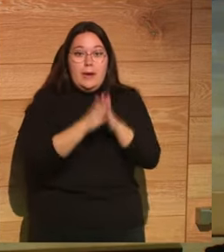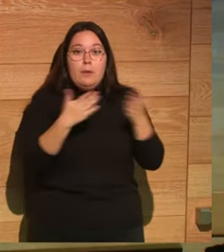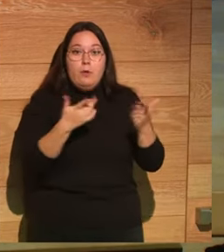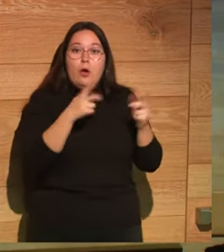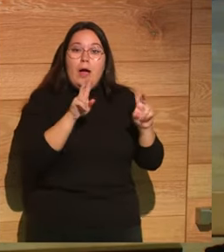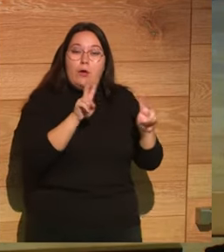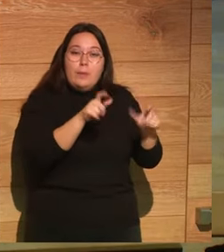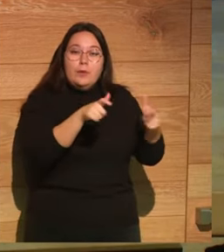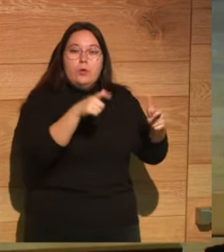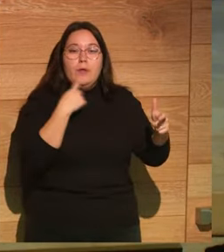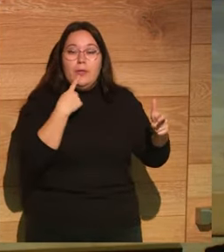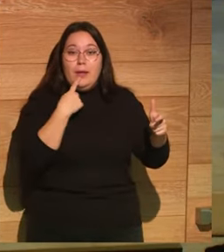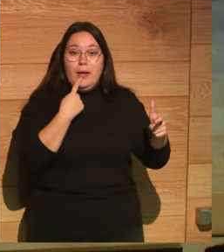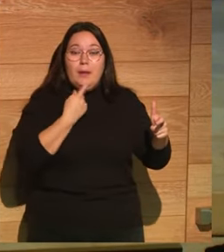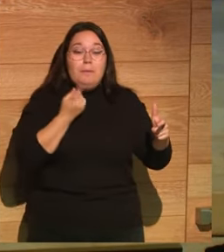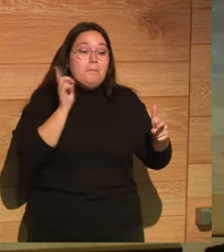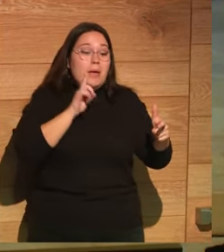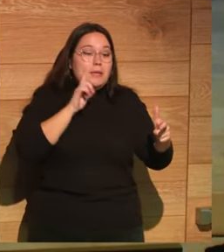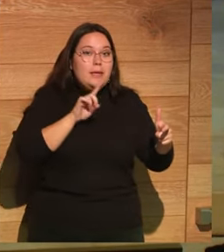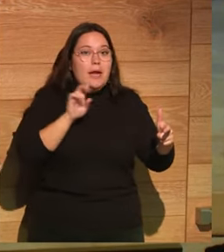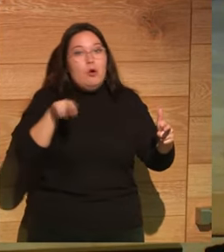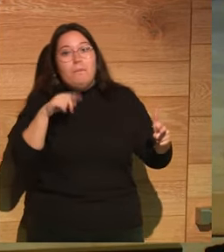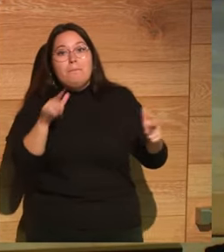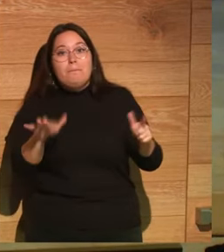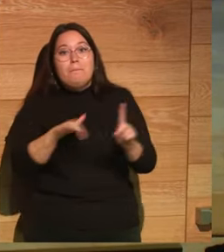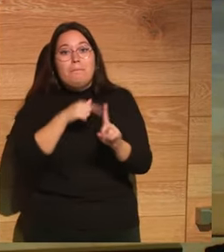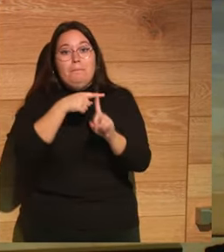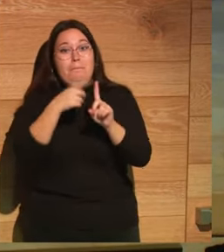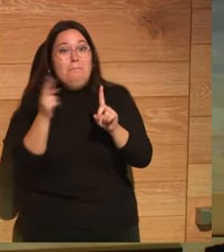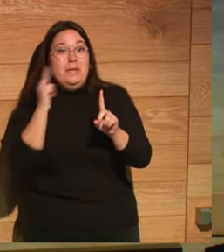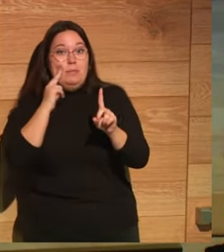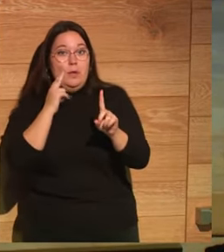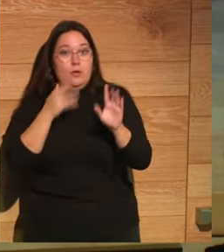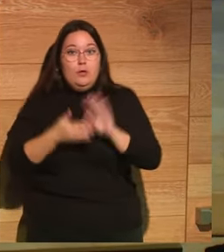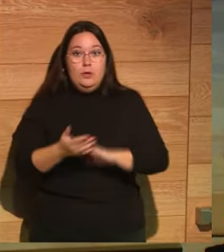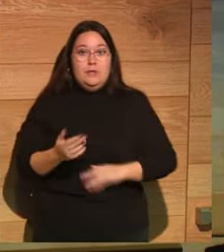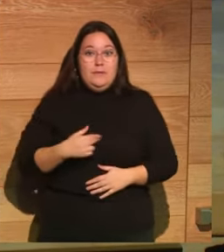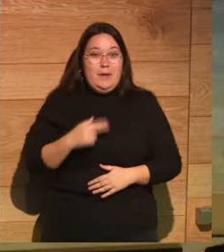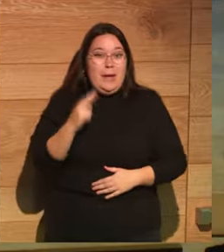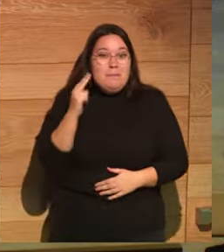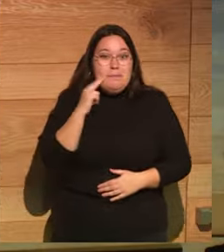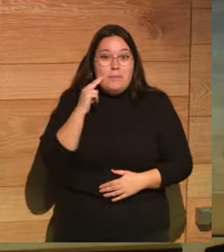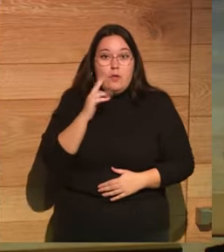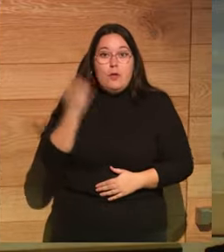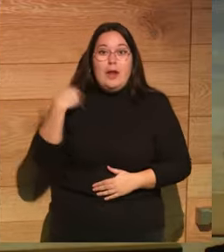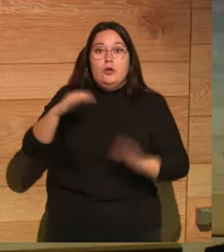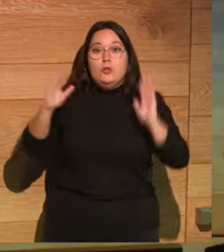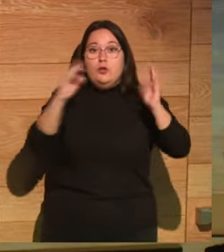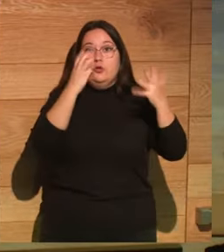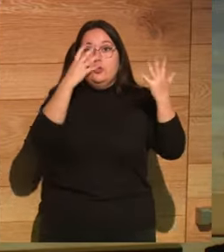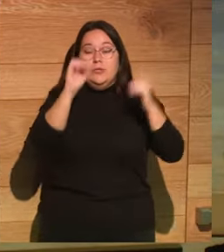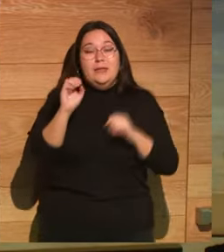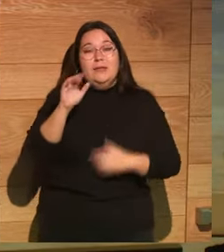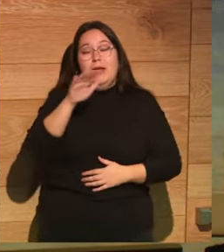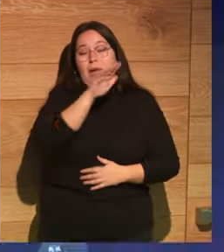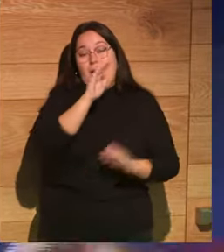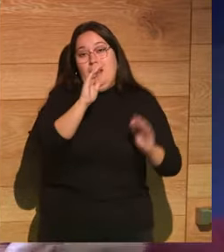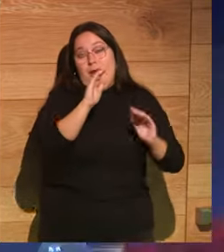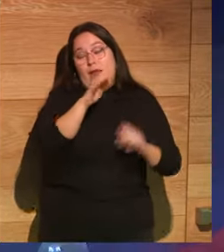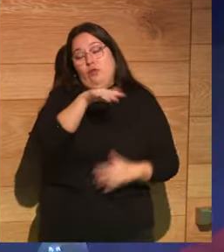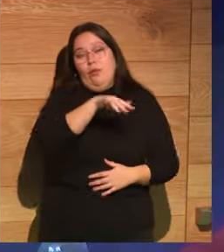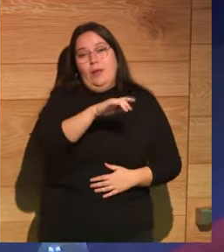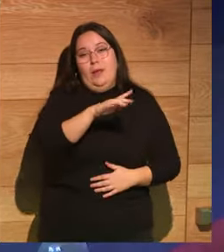el contagio de la mentira sumado al contagio del miedo que es el pánico satánico en los años 80 en Estados Unidos